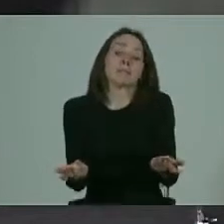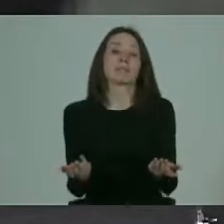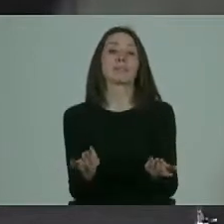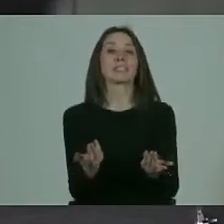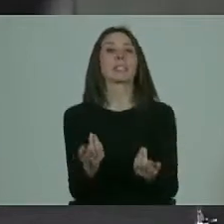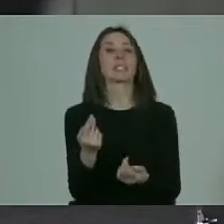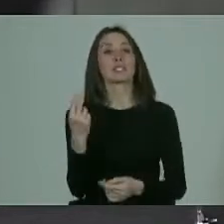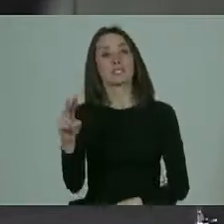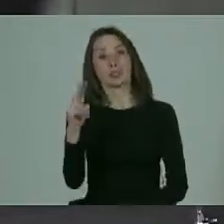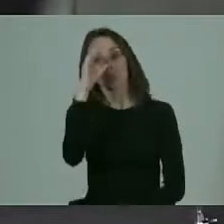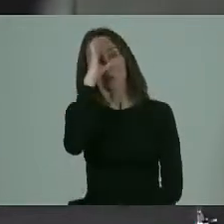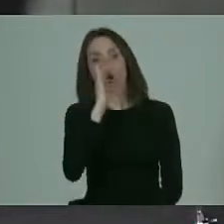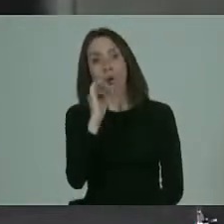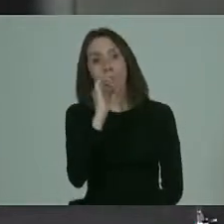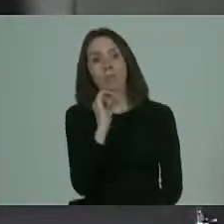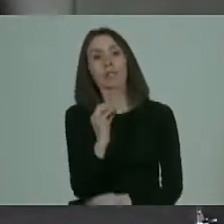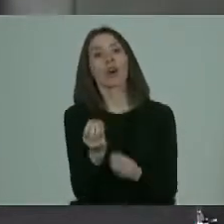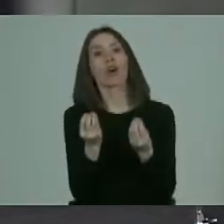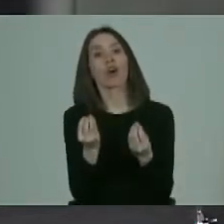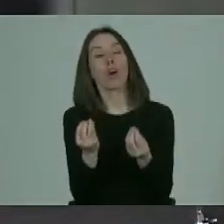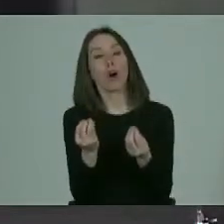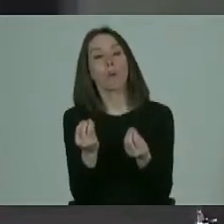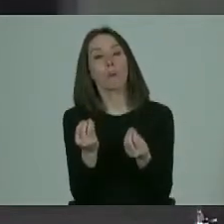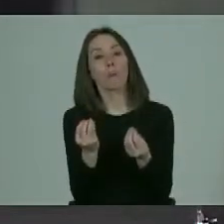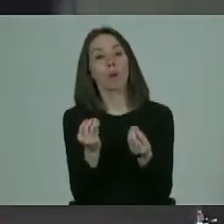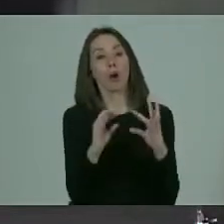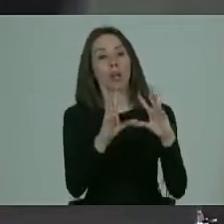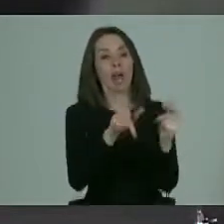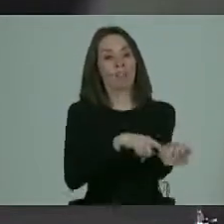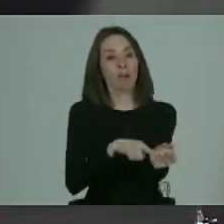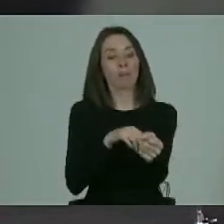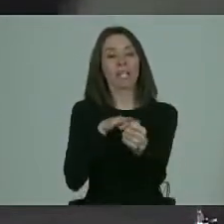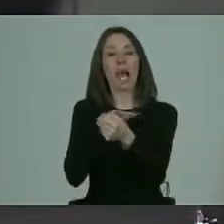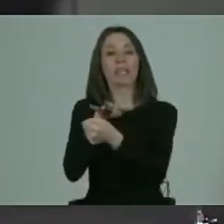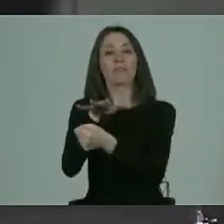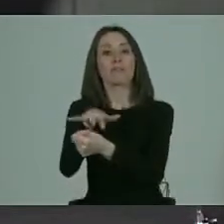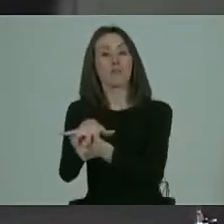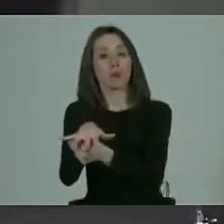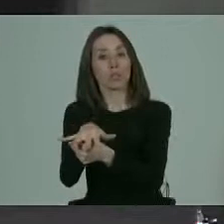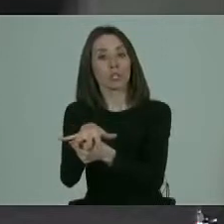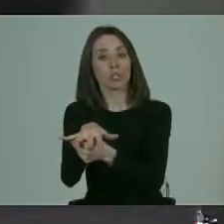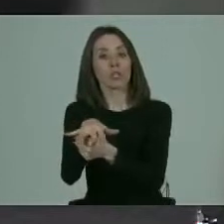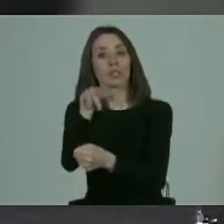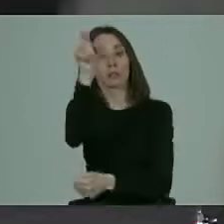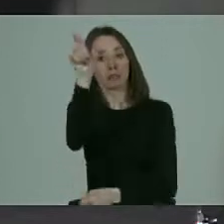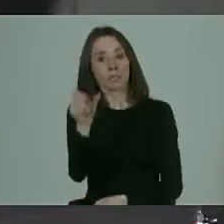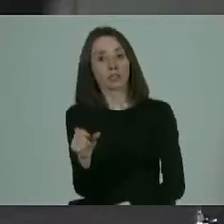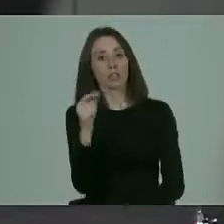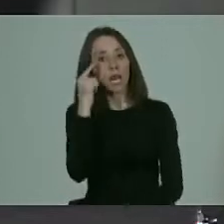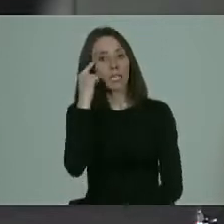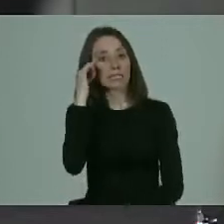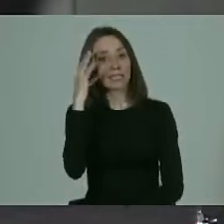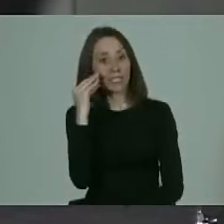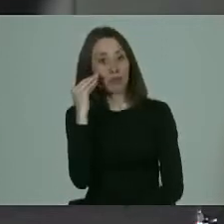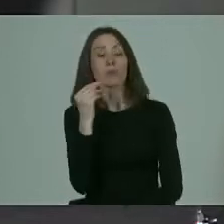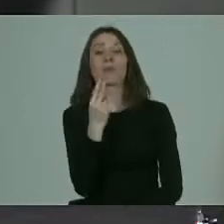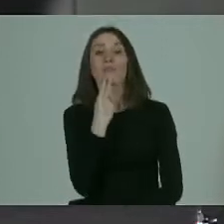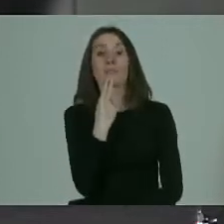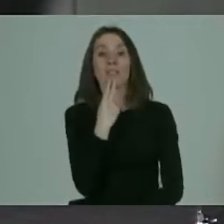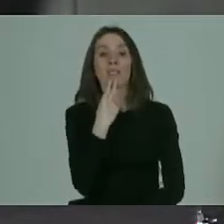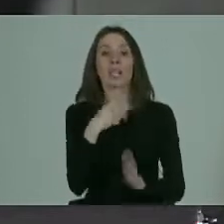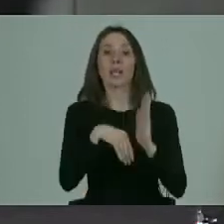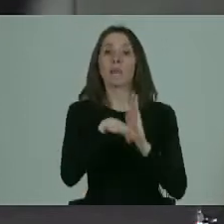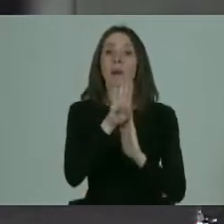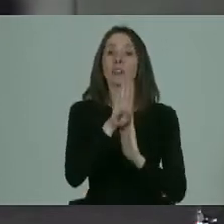desde su punto de vista, ¿cómo influye la familia, especialmente en las personas con síndrome de Down, que viven en su gran